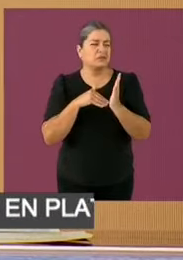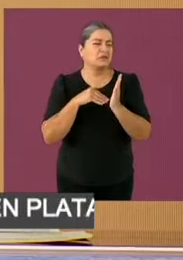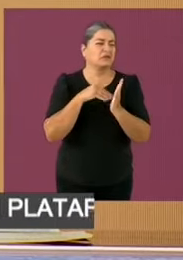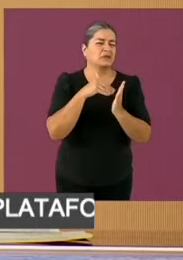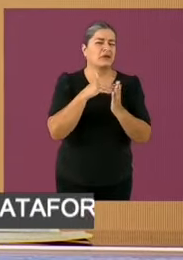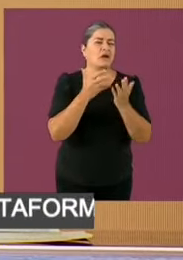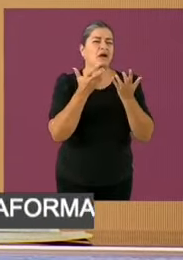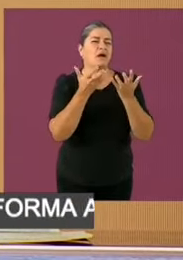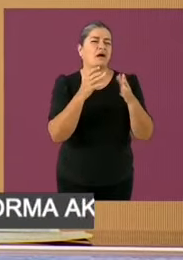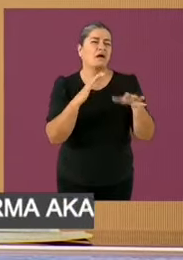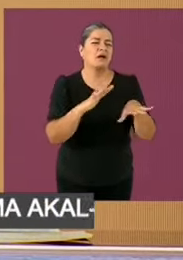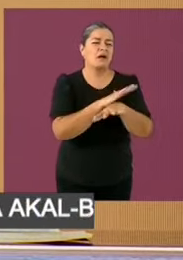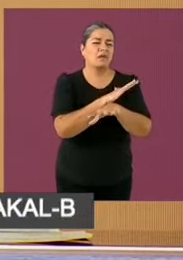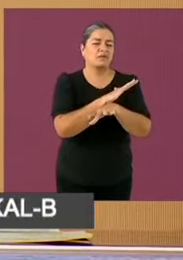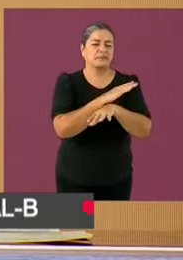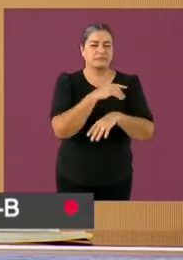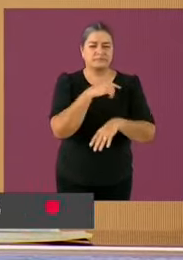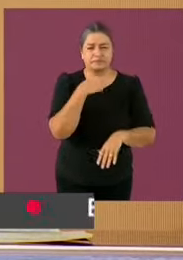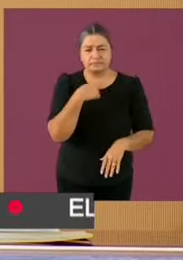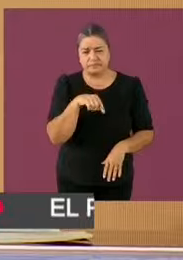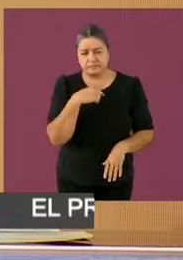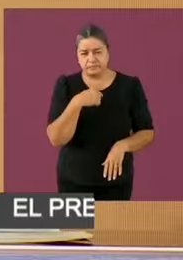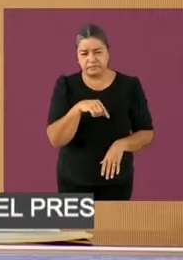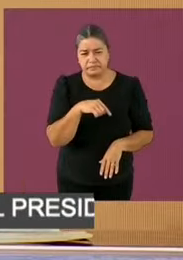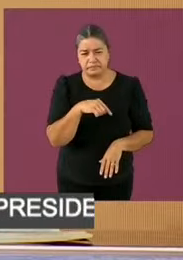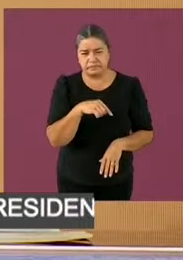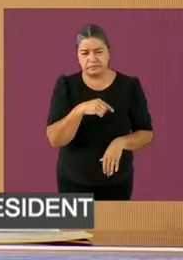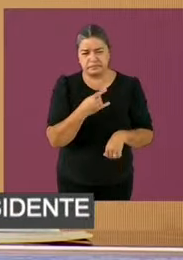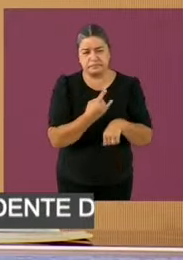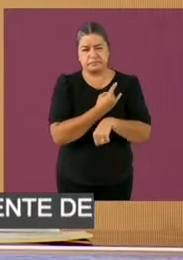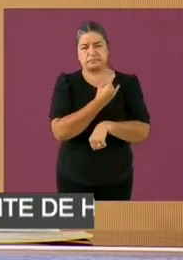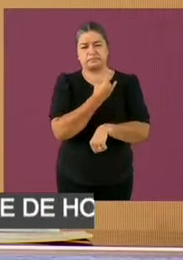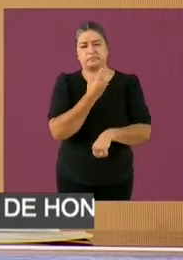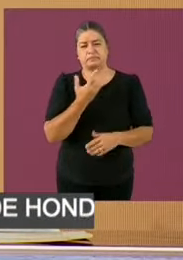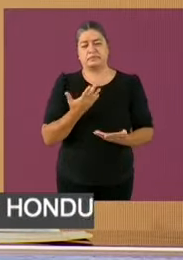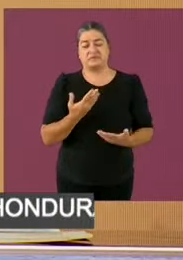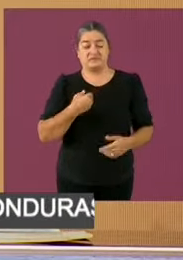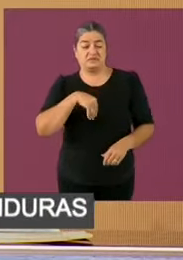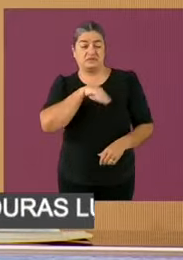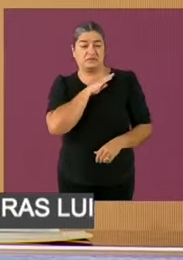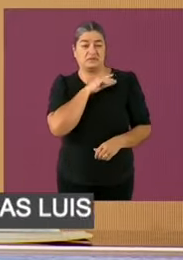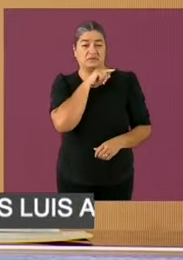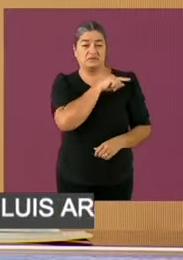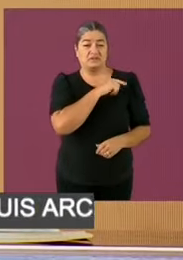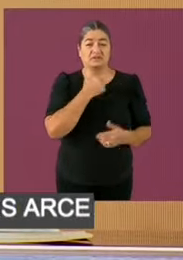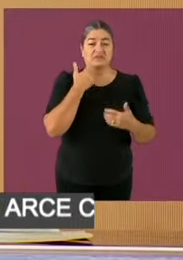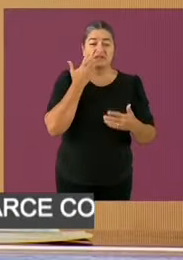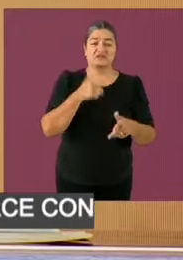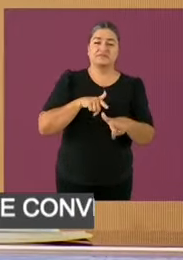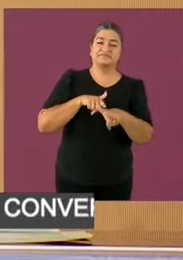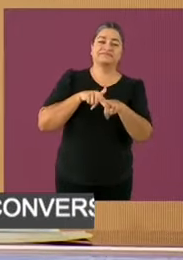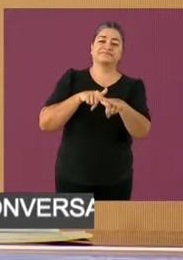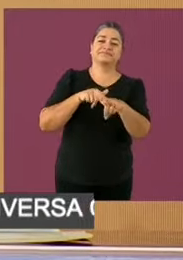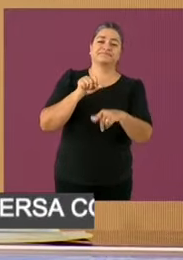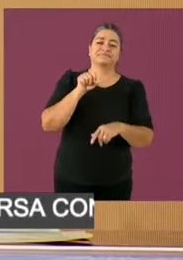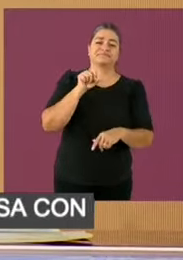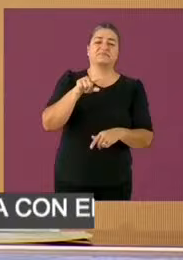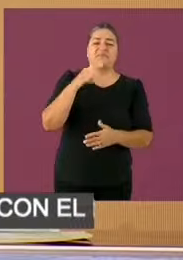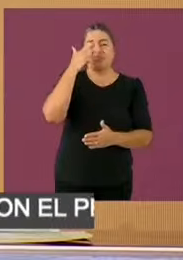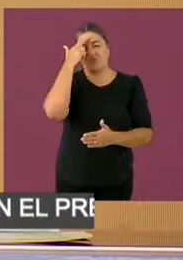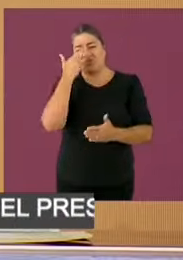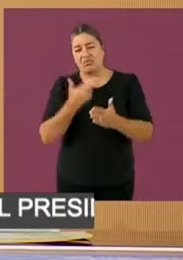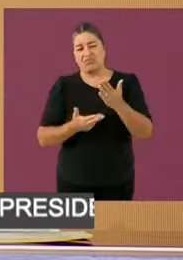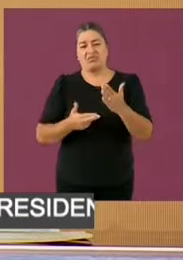Sheinbaum te viene a ofrecer que sigan los abrazos a los delincuentes, que siga la falta de medicamentos. Yo te ofrezco